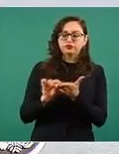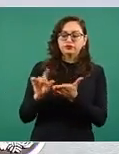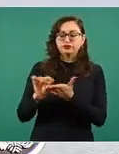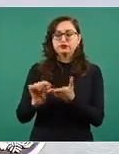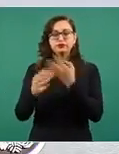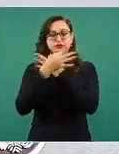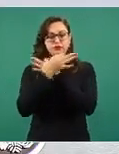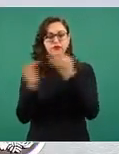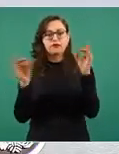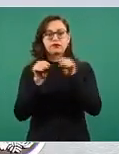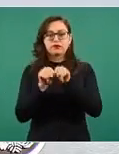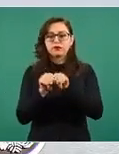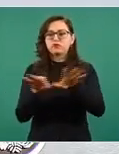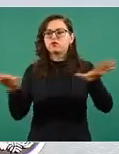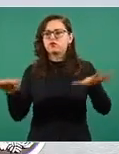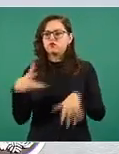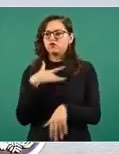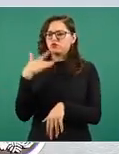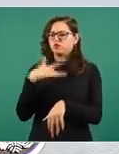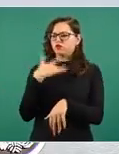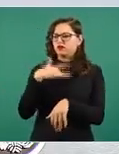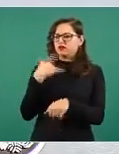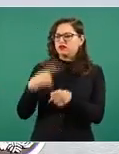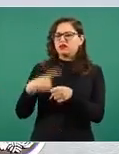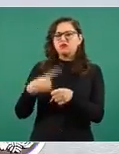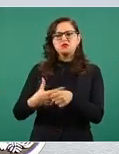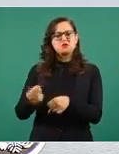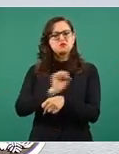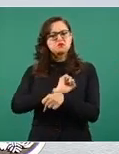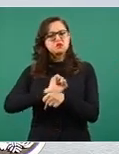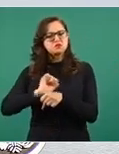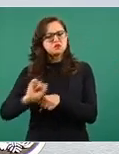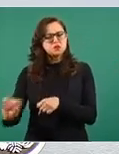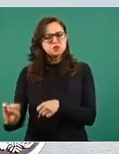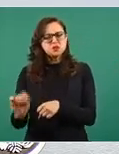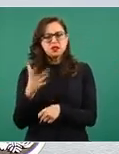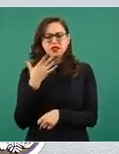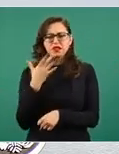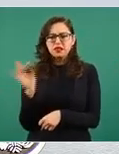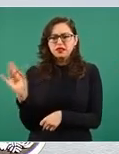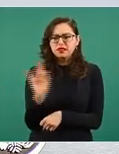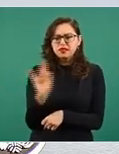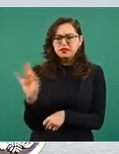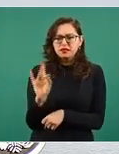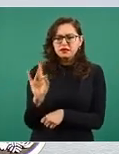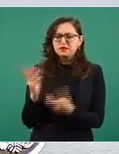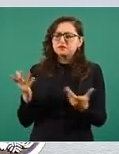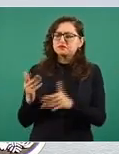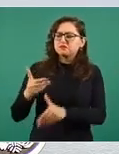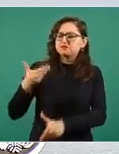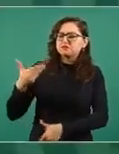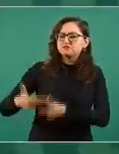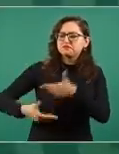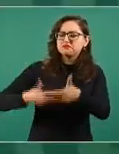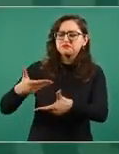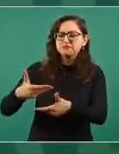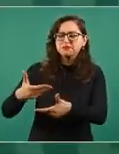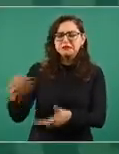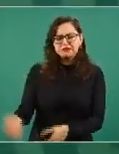ha desarrollado síntomas leves, por lo que es de esperarse una recuperación